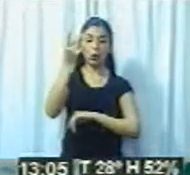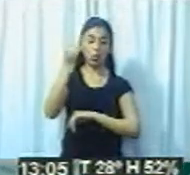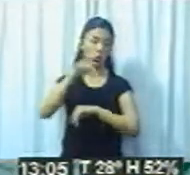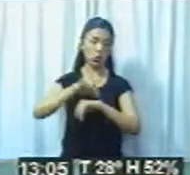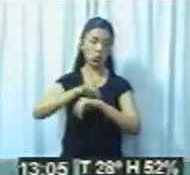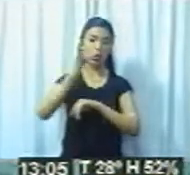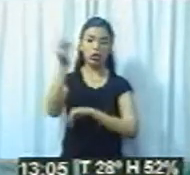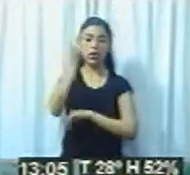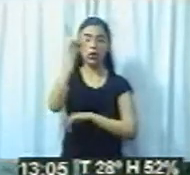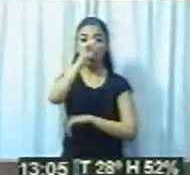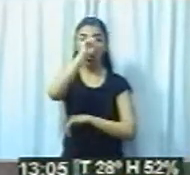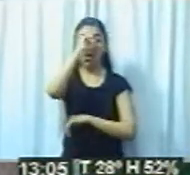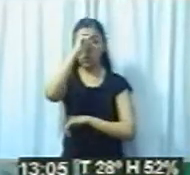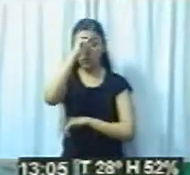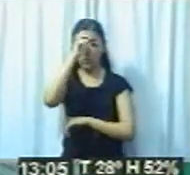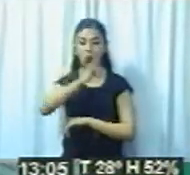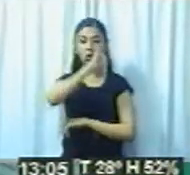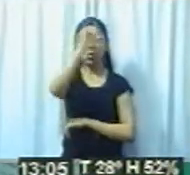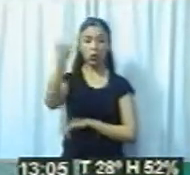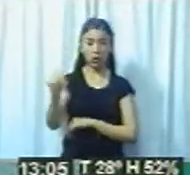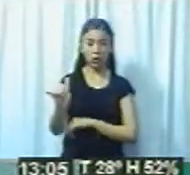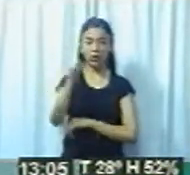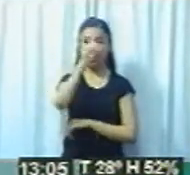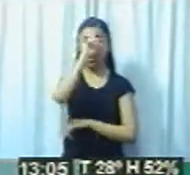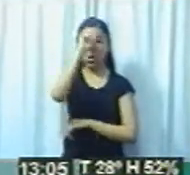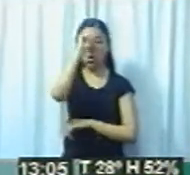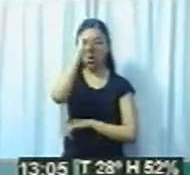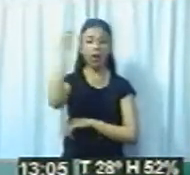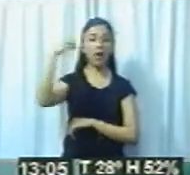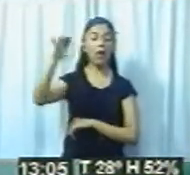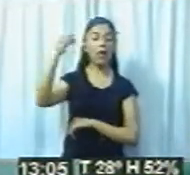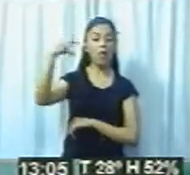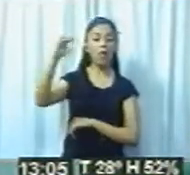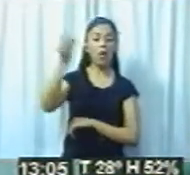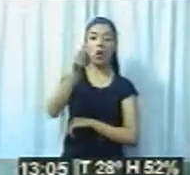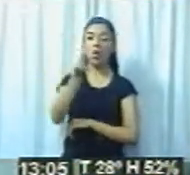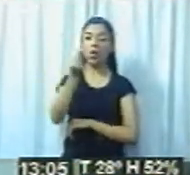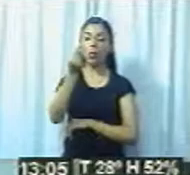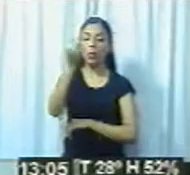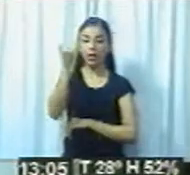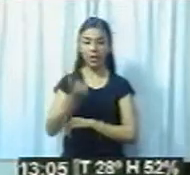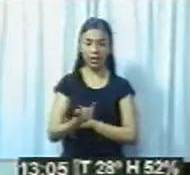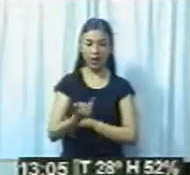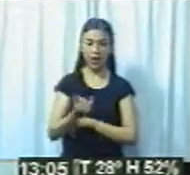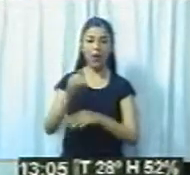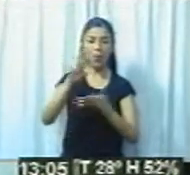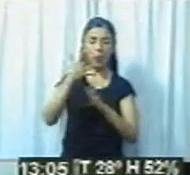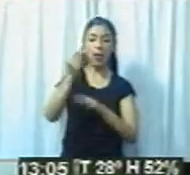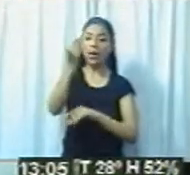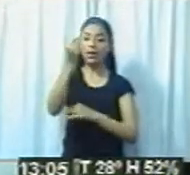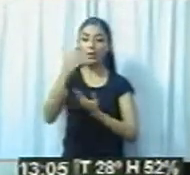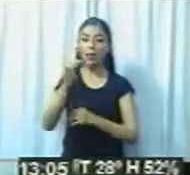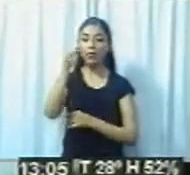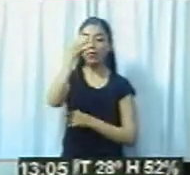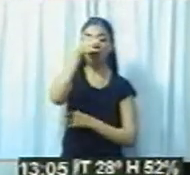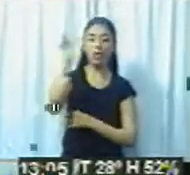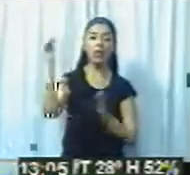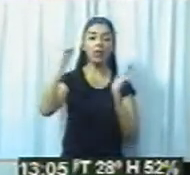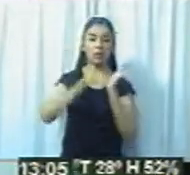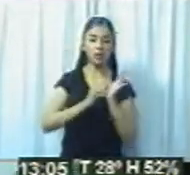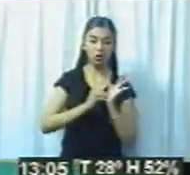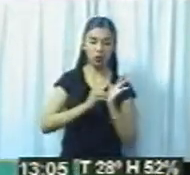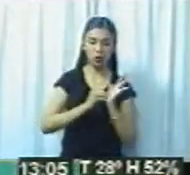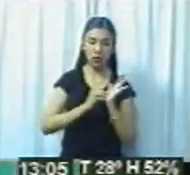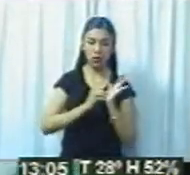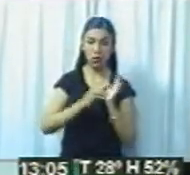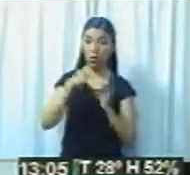hay 20 millones de pesos que son fondos provenientes del parque industrial. Quisiera aclarar que no